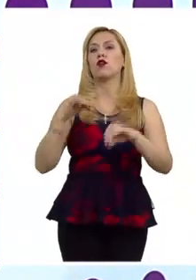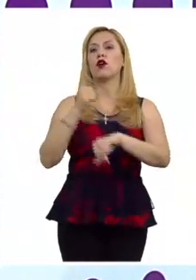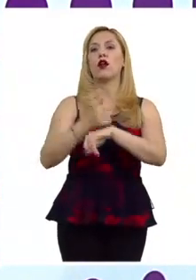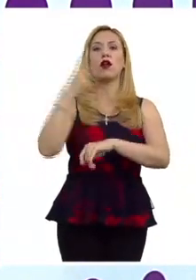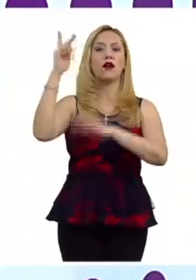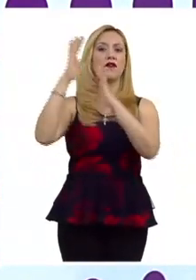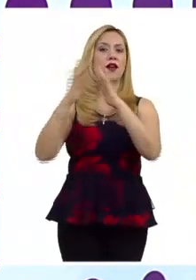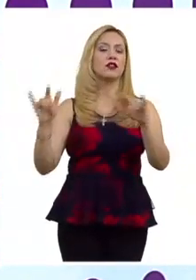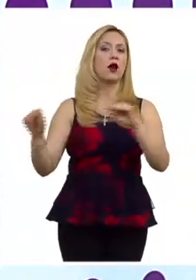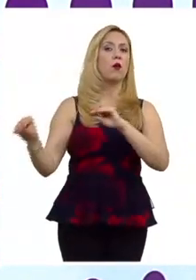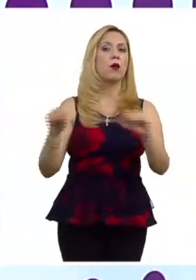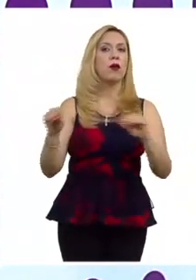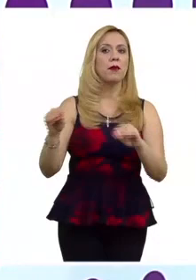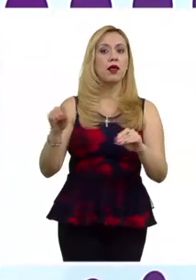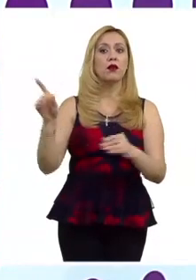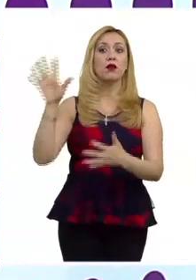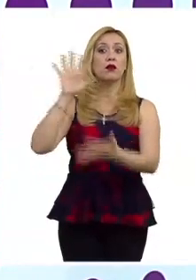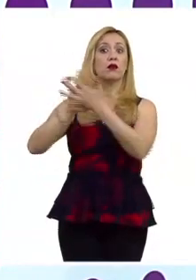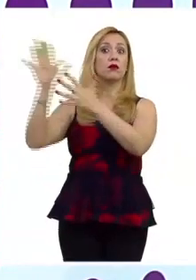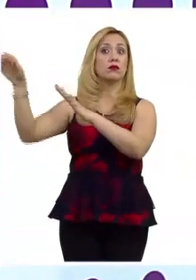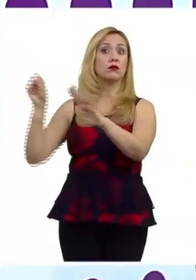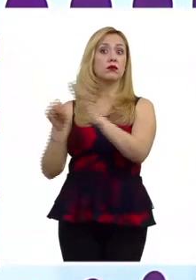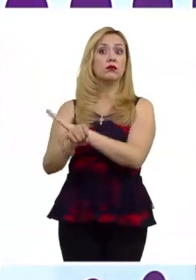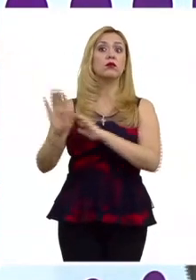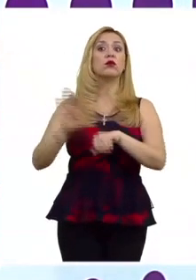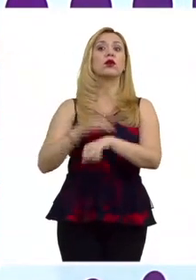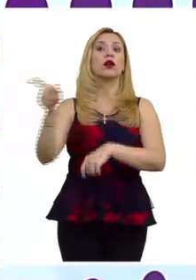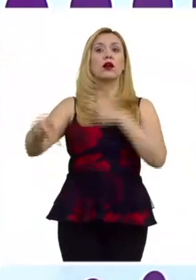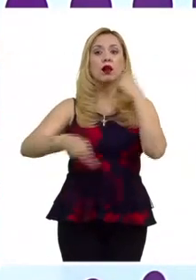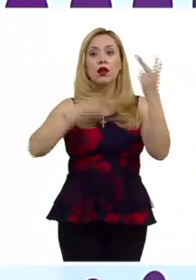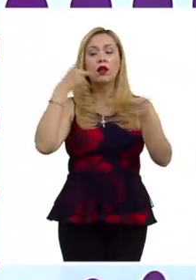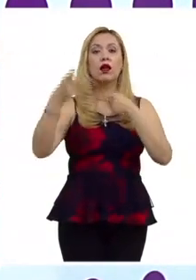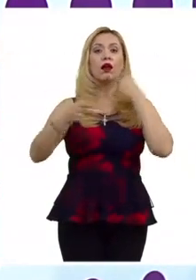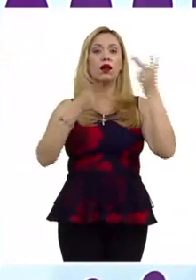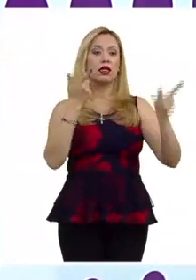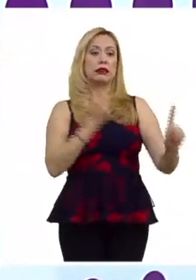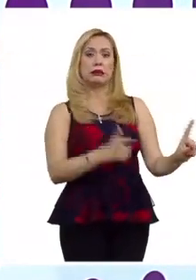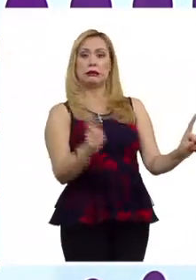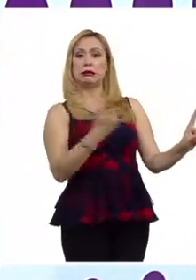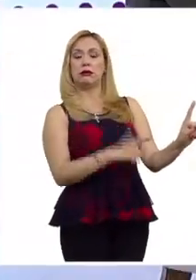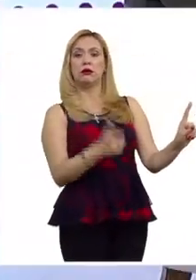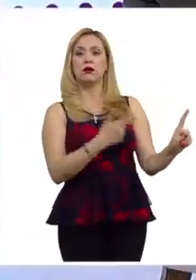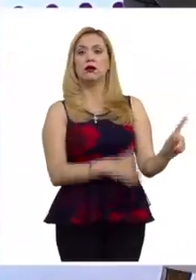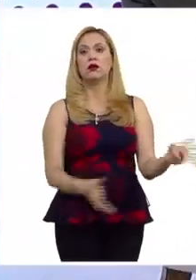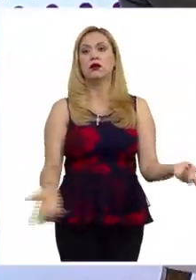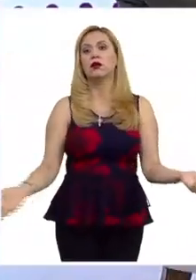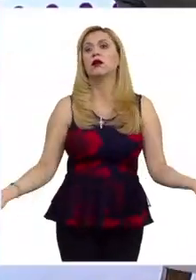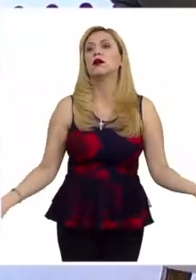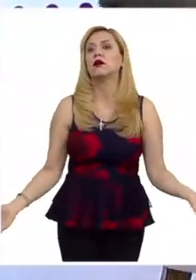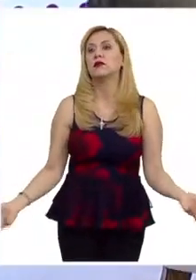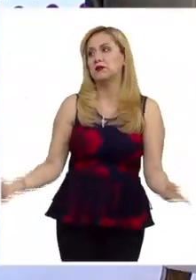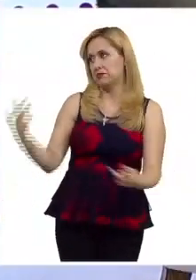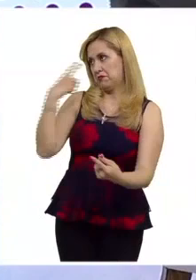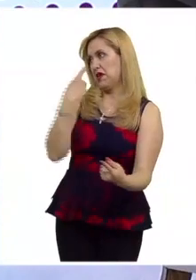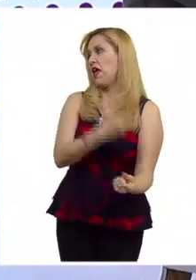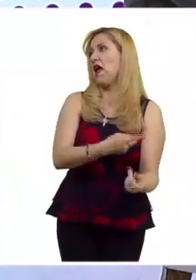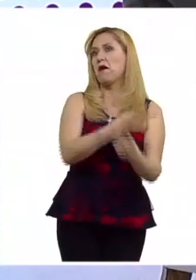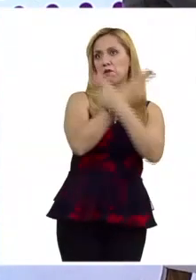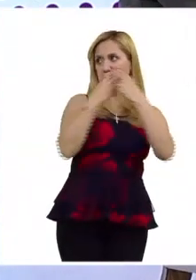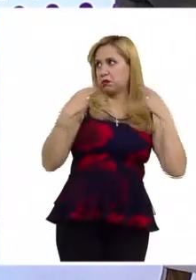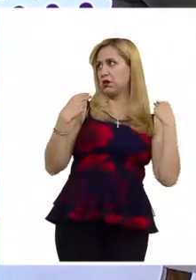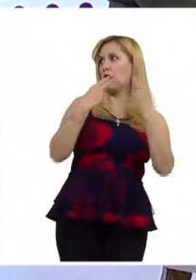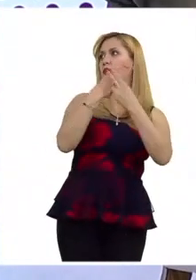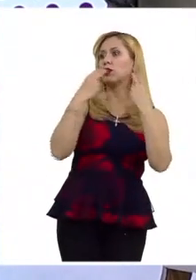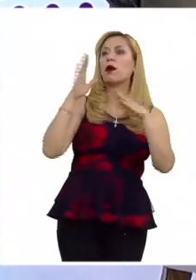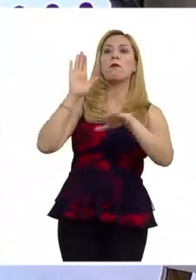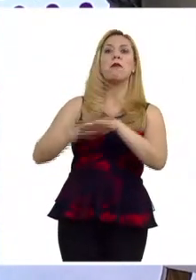en Francia, estuvo en la cárcel por discursos de odio y entonces eso les da mayor legitimidad frente a sus seguidores y eso puede resultar